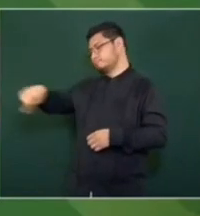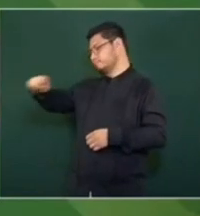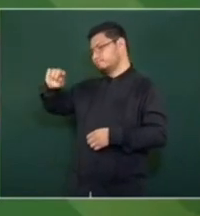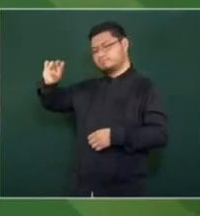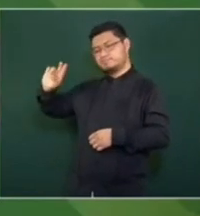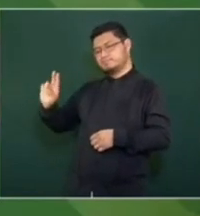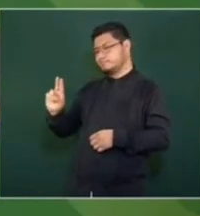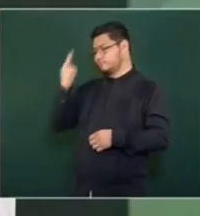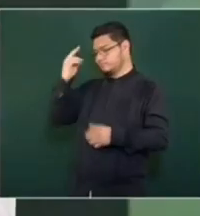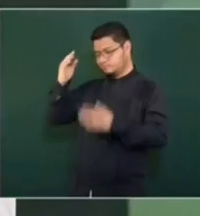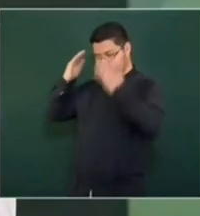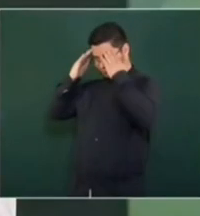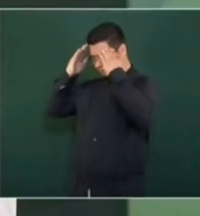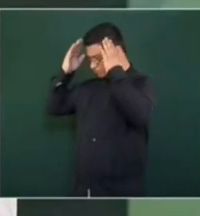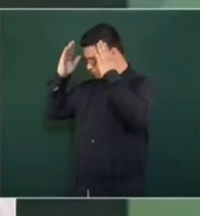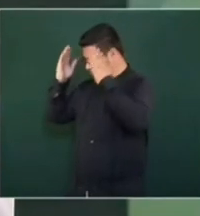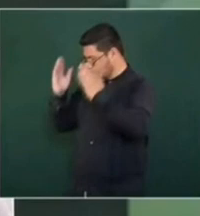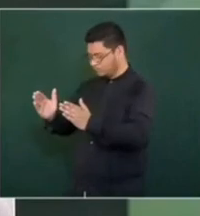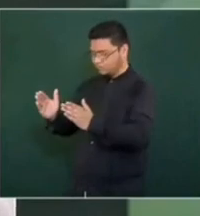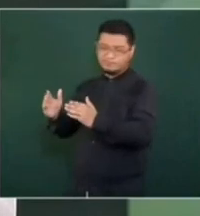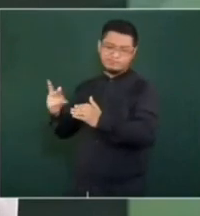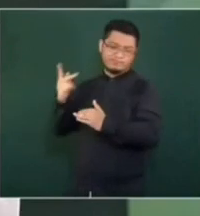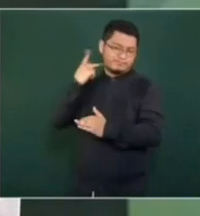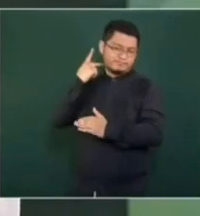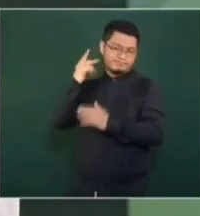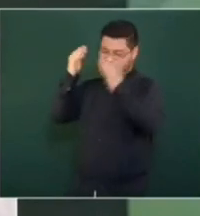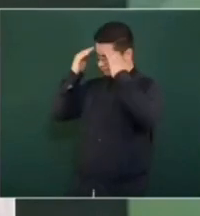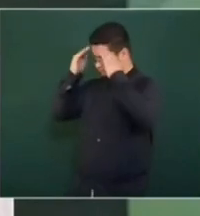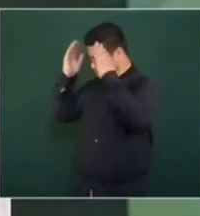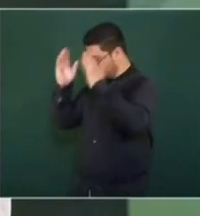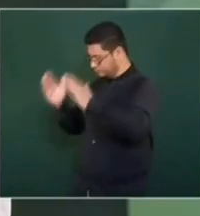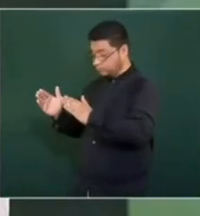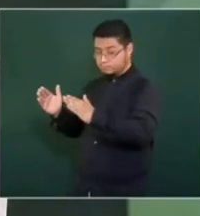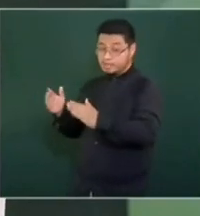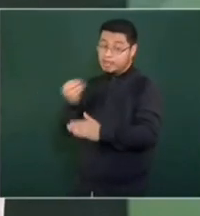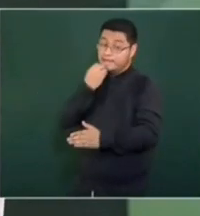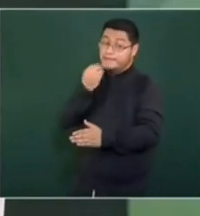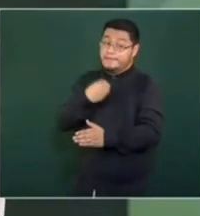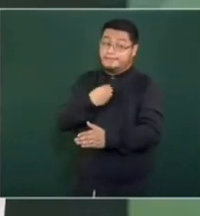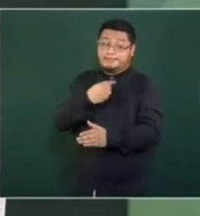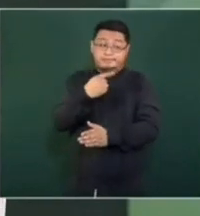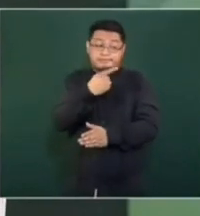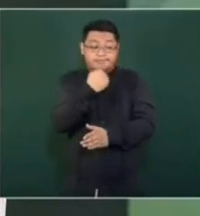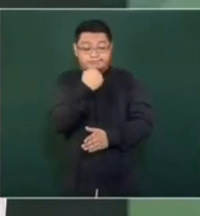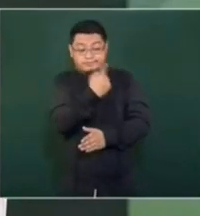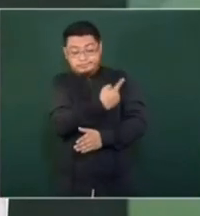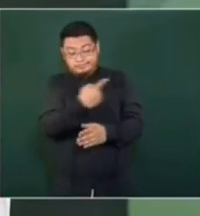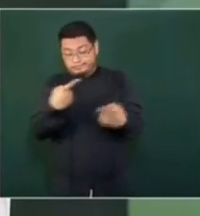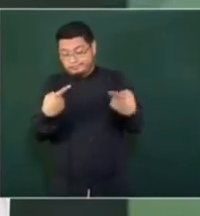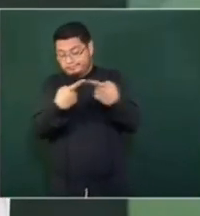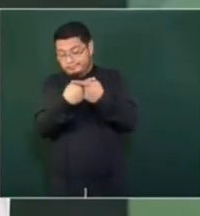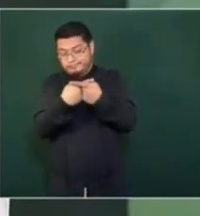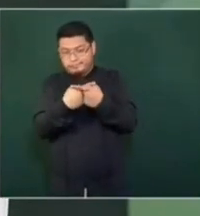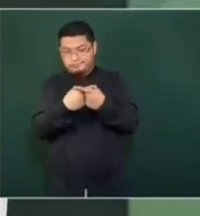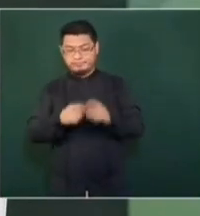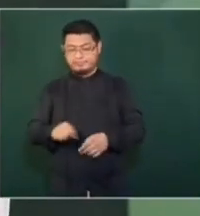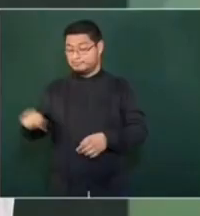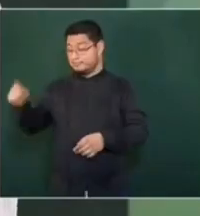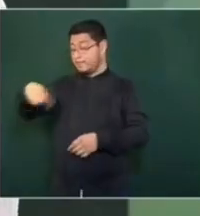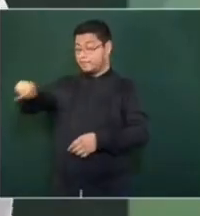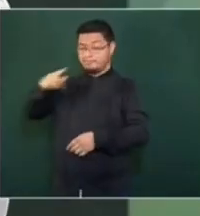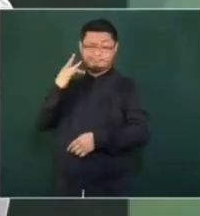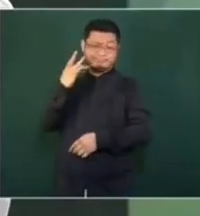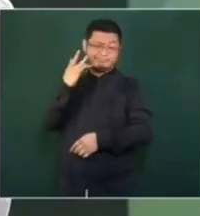aunque digan lo contrario, se hamburguesaron